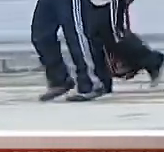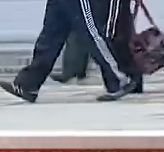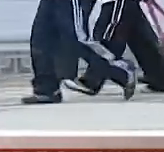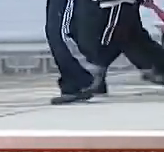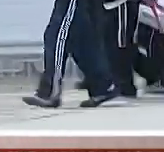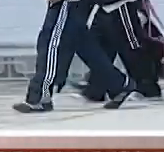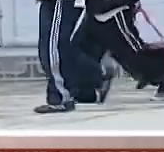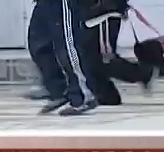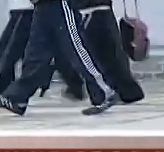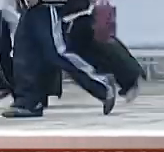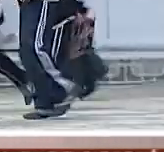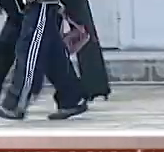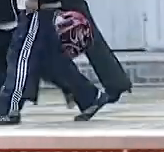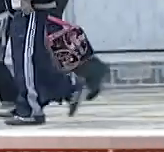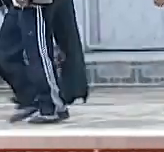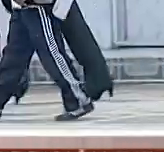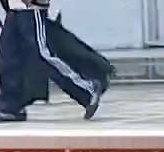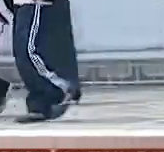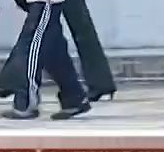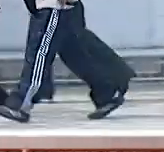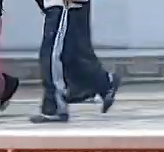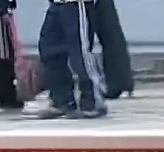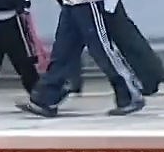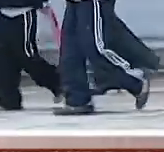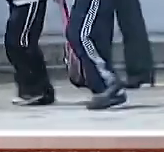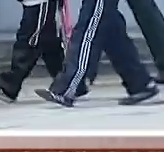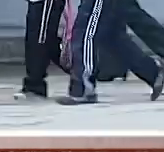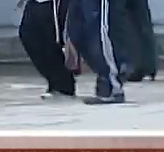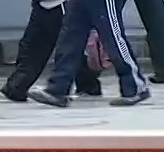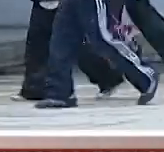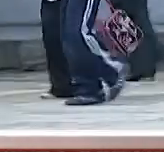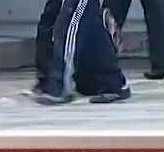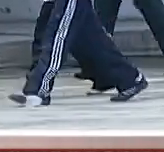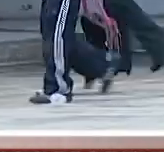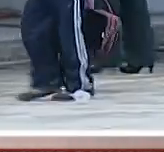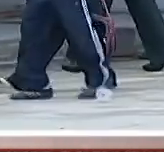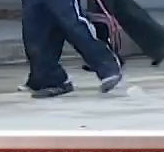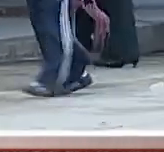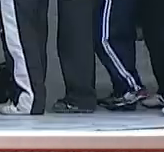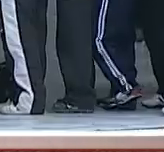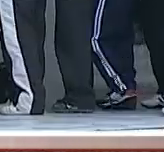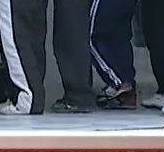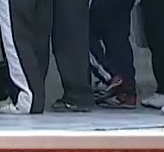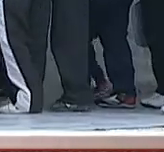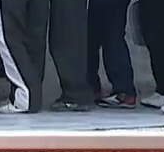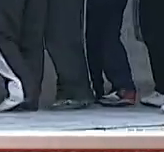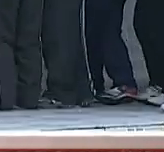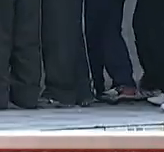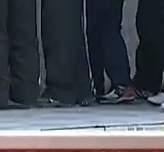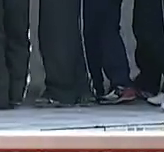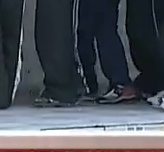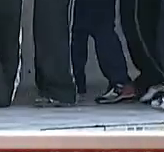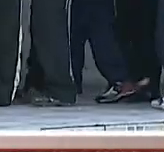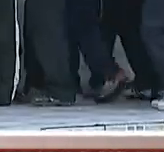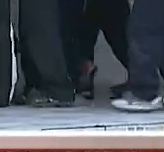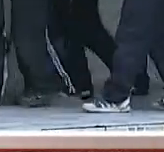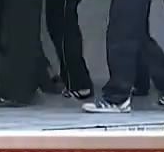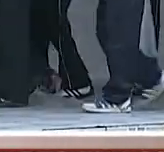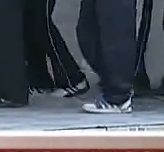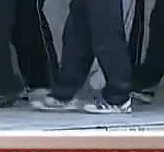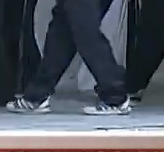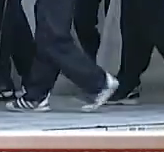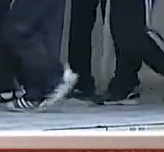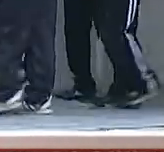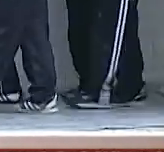que tan solo aquí en la Ciudad de México la matrícula es de un millón 700 mil alumnos. Es una cantidad de estudiantes